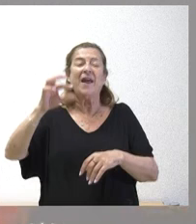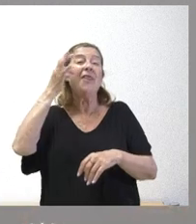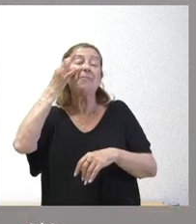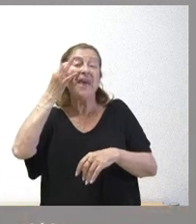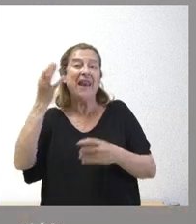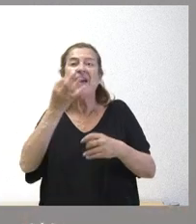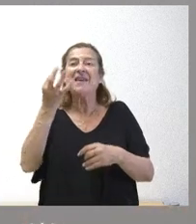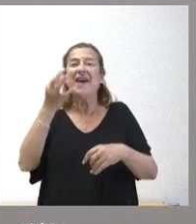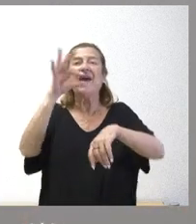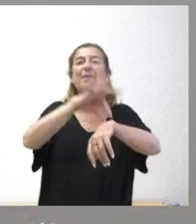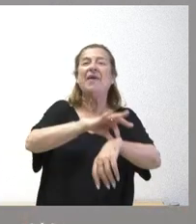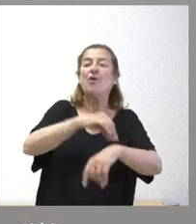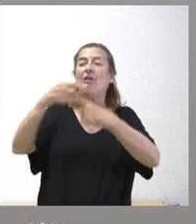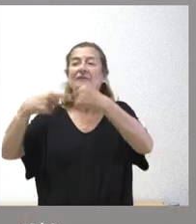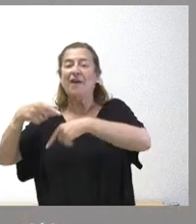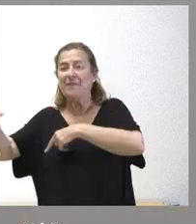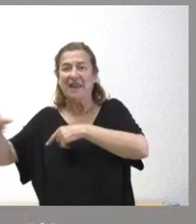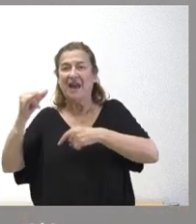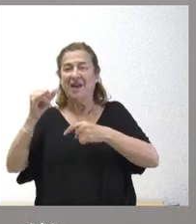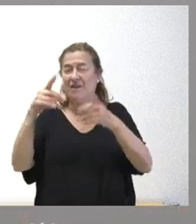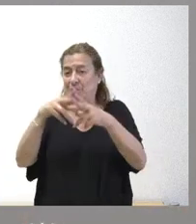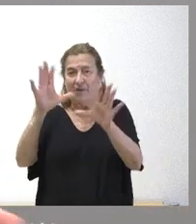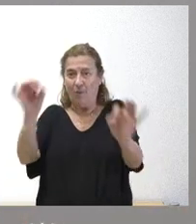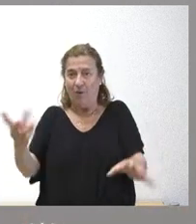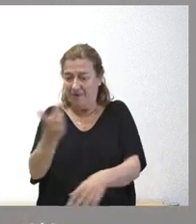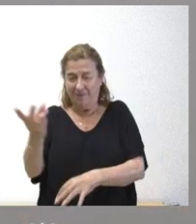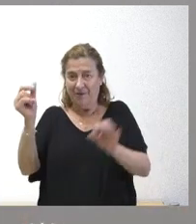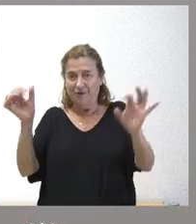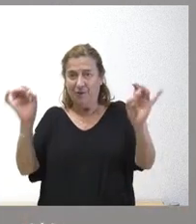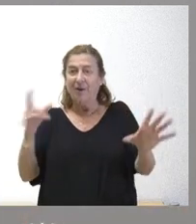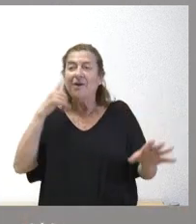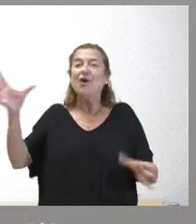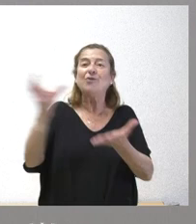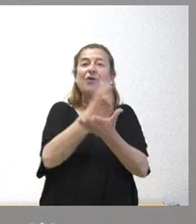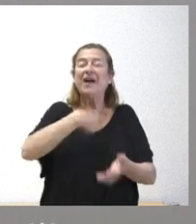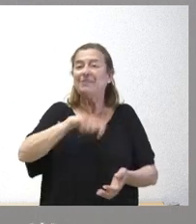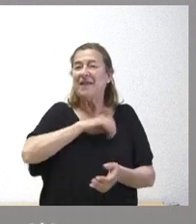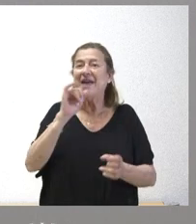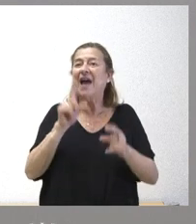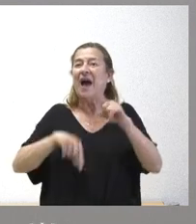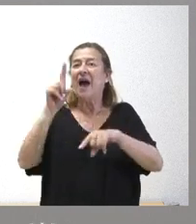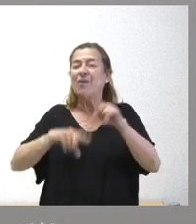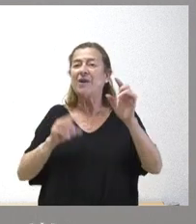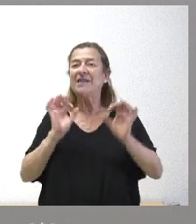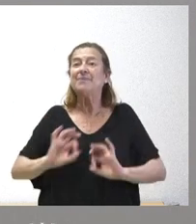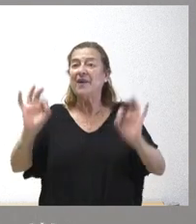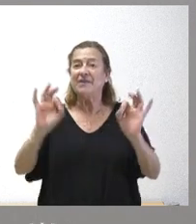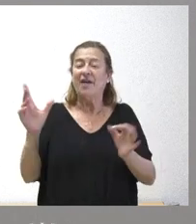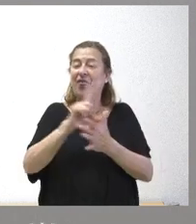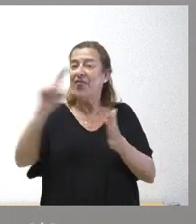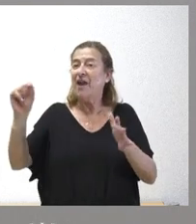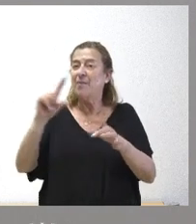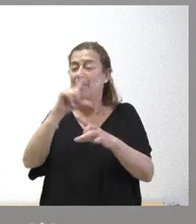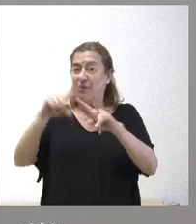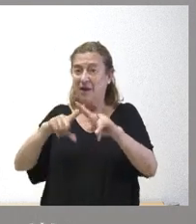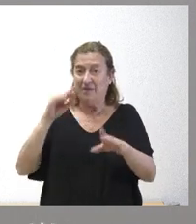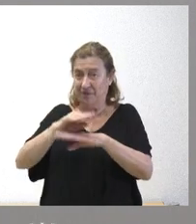que el de medicina de familia y comunitaria Usted verá que en toda España hay determinadas especialidades que se han cubierto al 100% también en